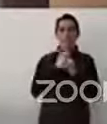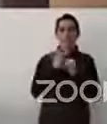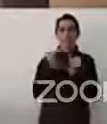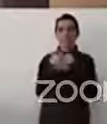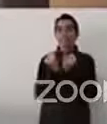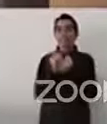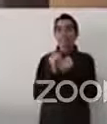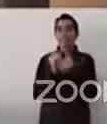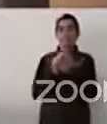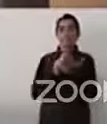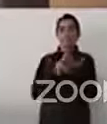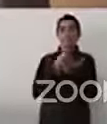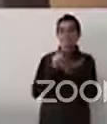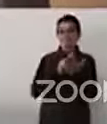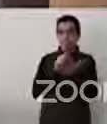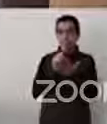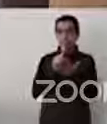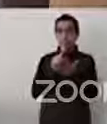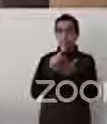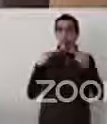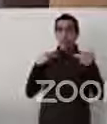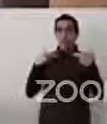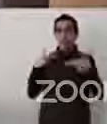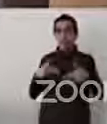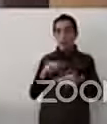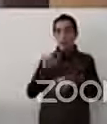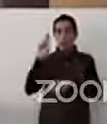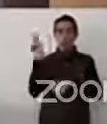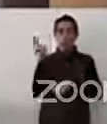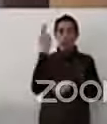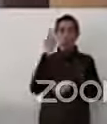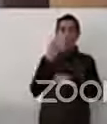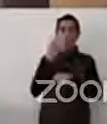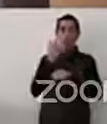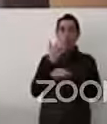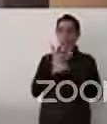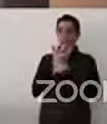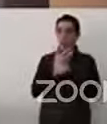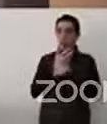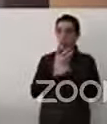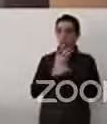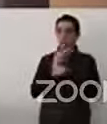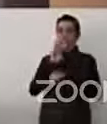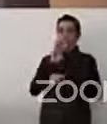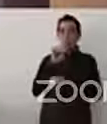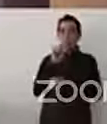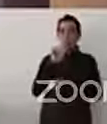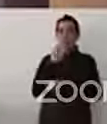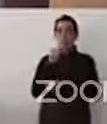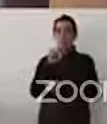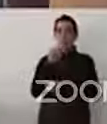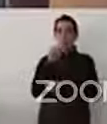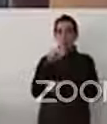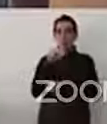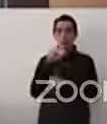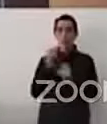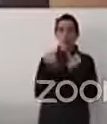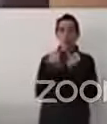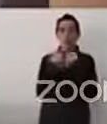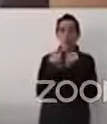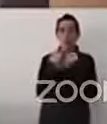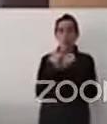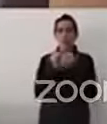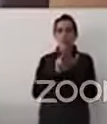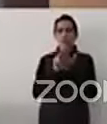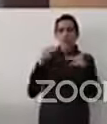de Washington y candidato a doctor en Ciudadanía y Derechos Humanos por la